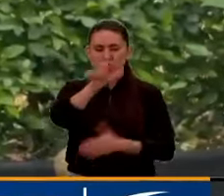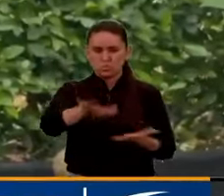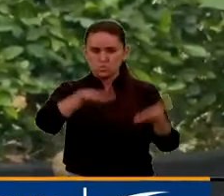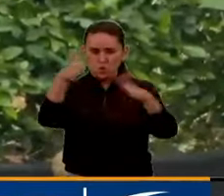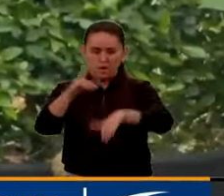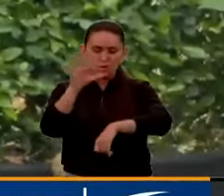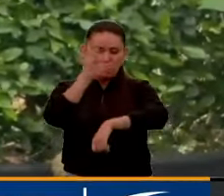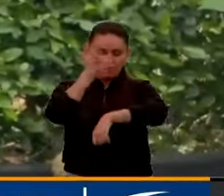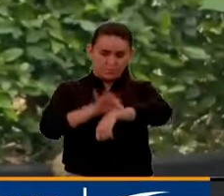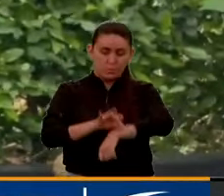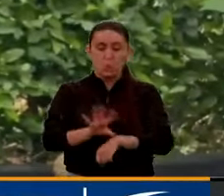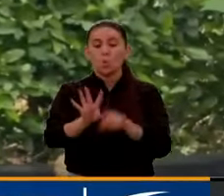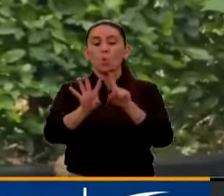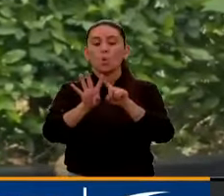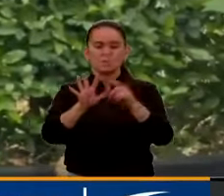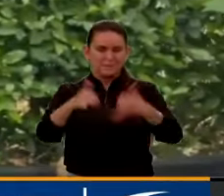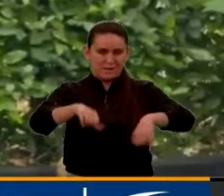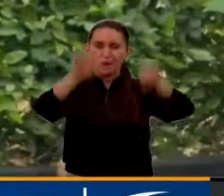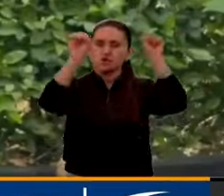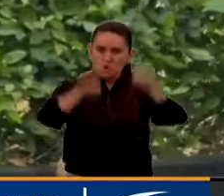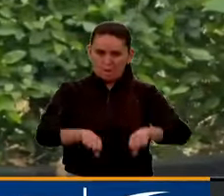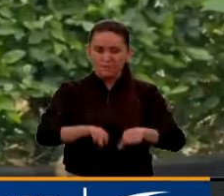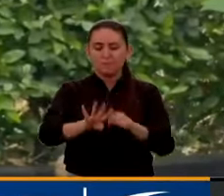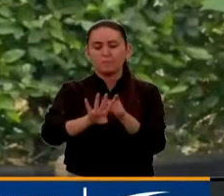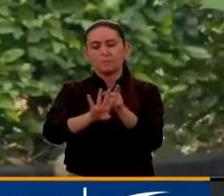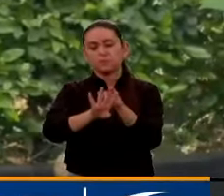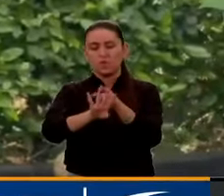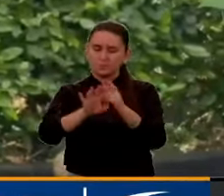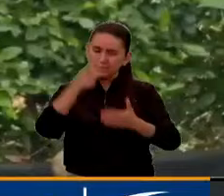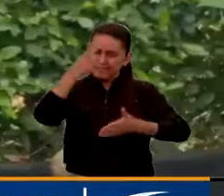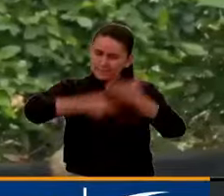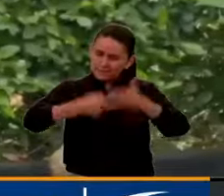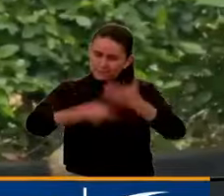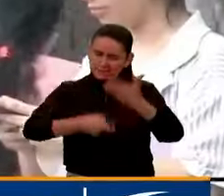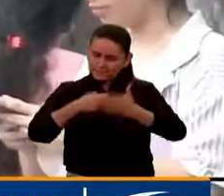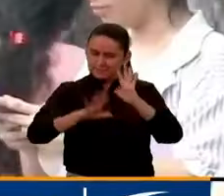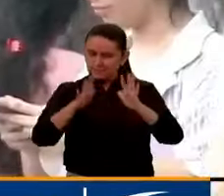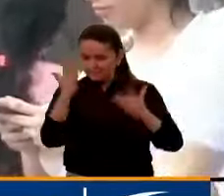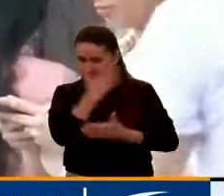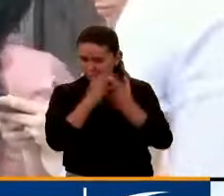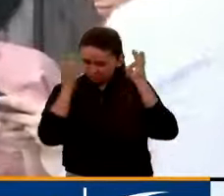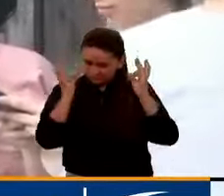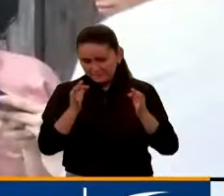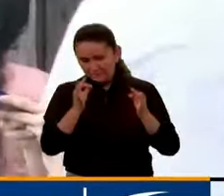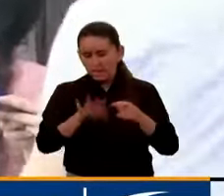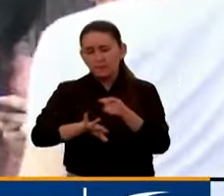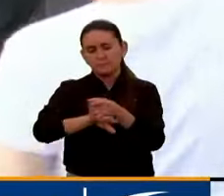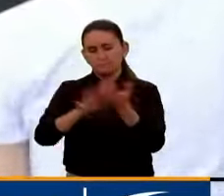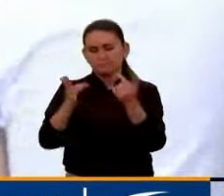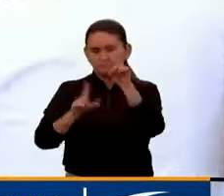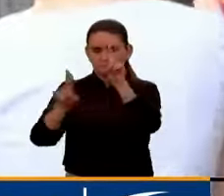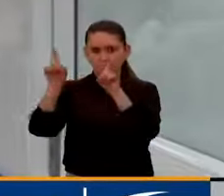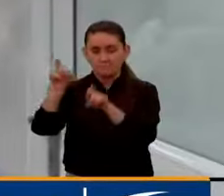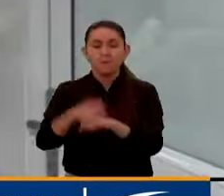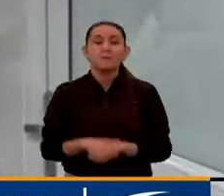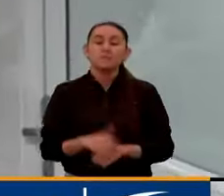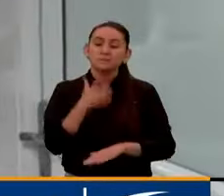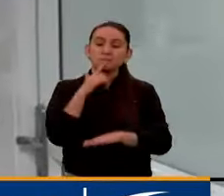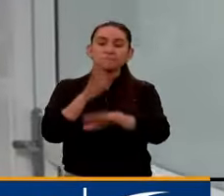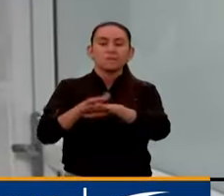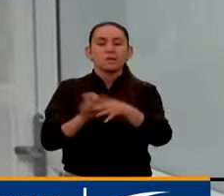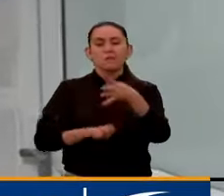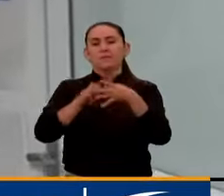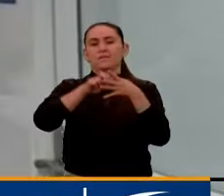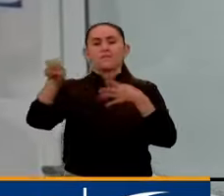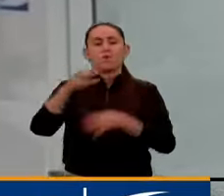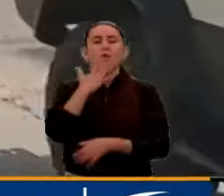una está confirmada, dos está en revisión por parte del Instituto Nacional de Salud. Bucaramanga declaró la alerta amarilla por ocupación del